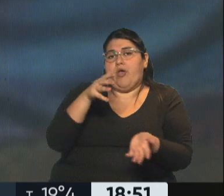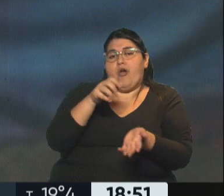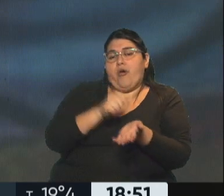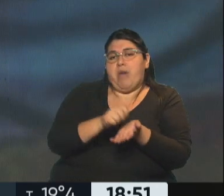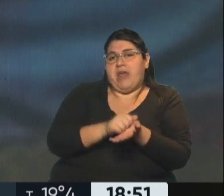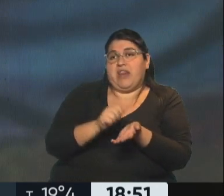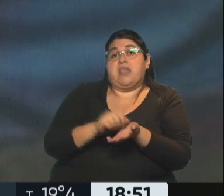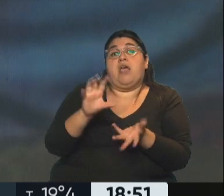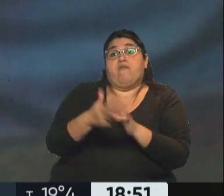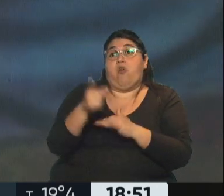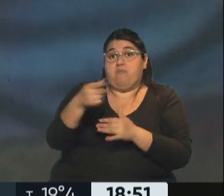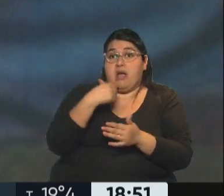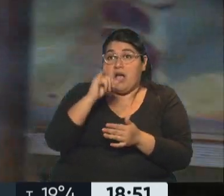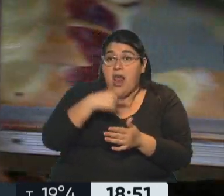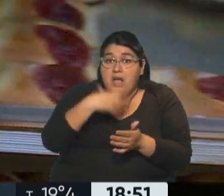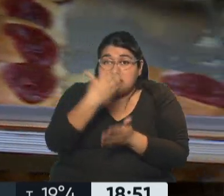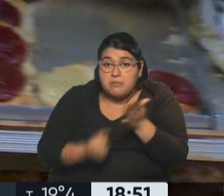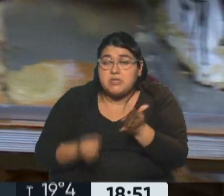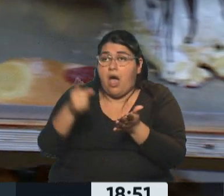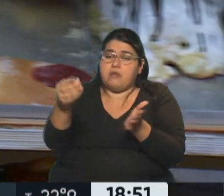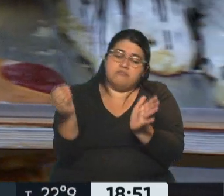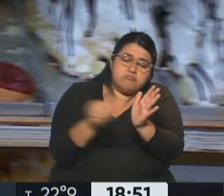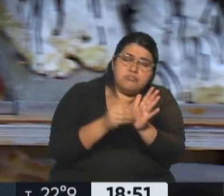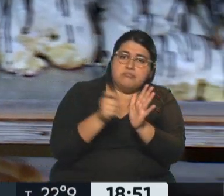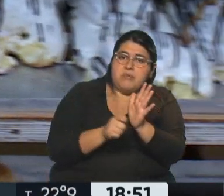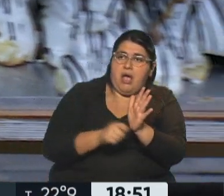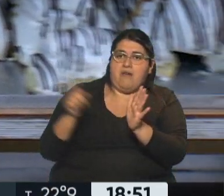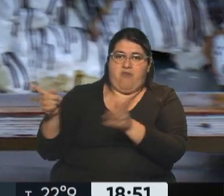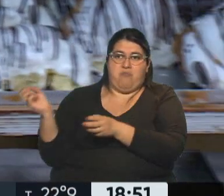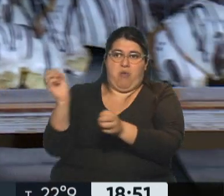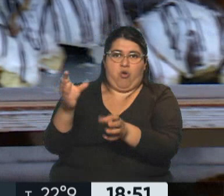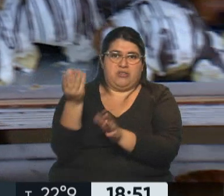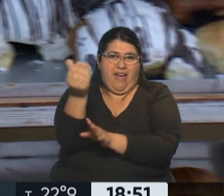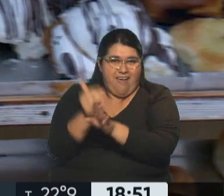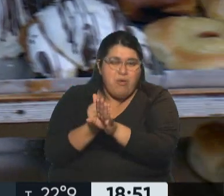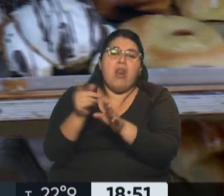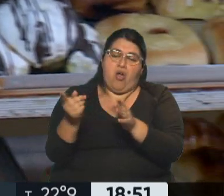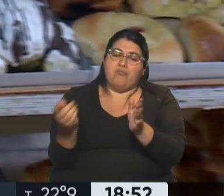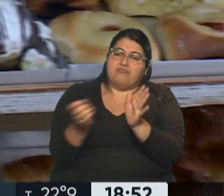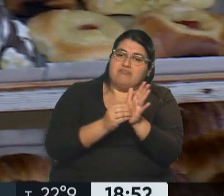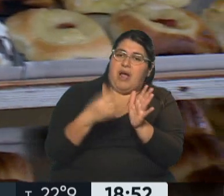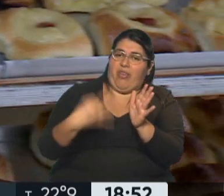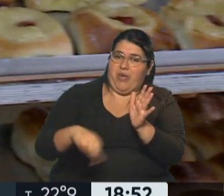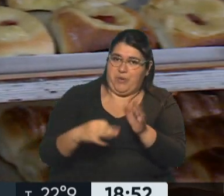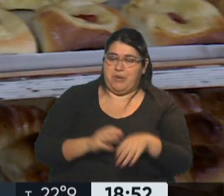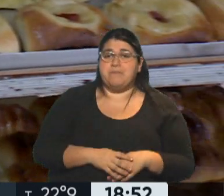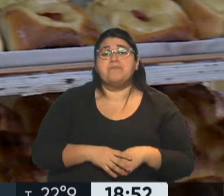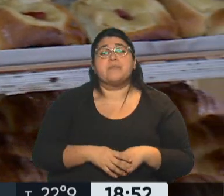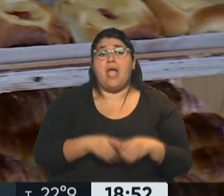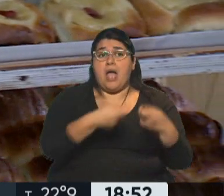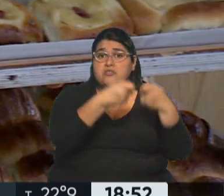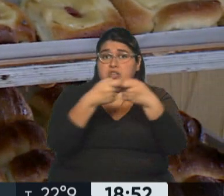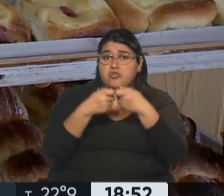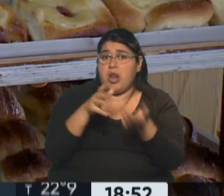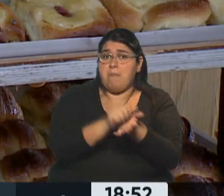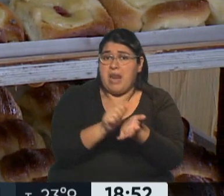de trigo subsidiada, perfecto. Bueno, vas y te anotás. Lo que dicen dentro de las organizaciones nucleadas de